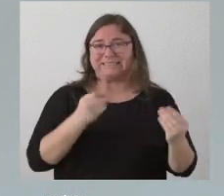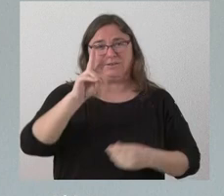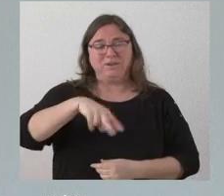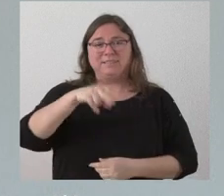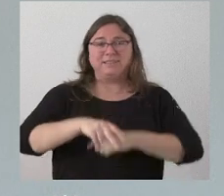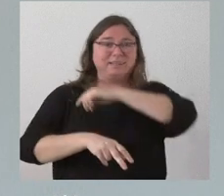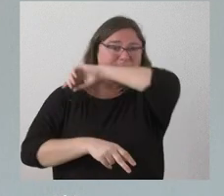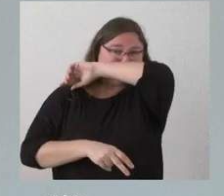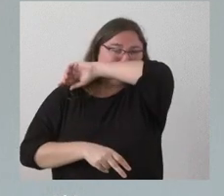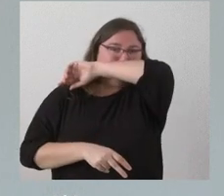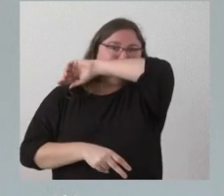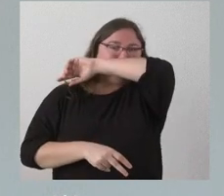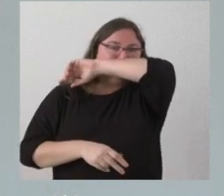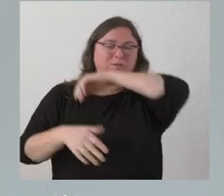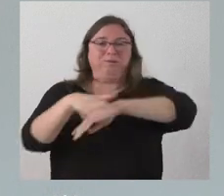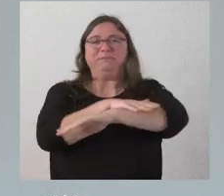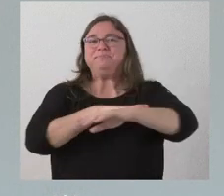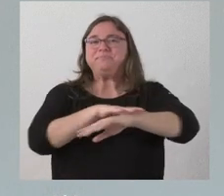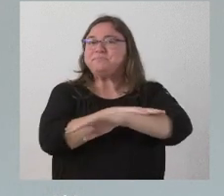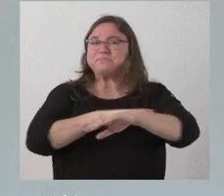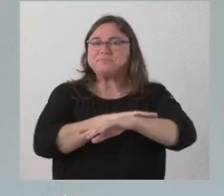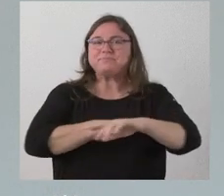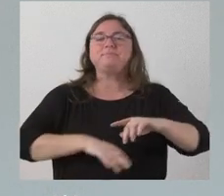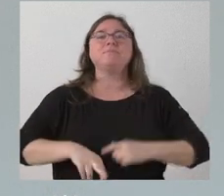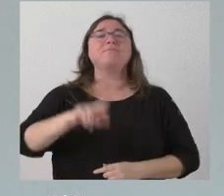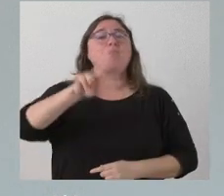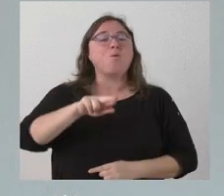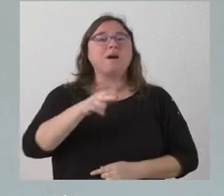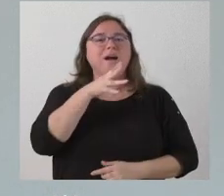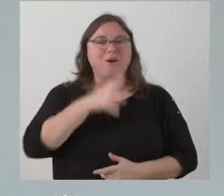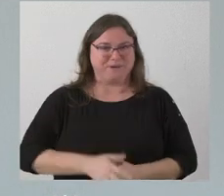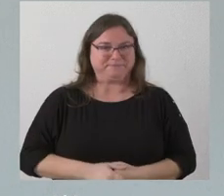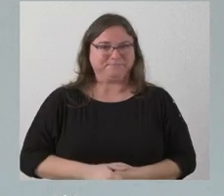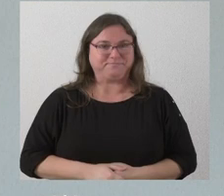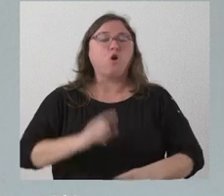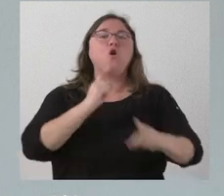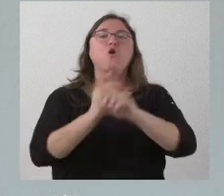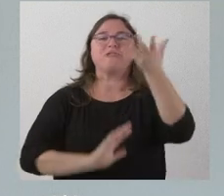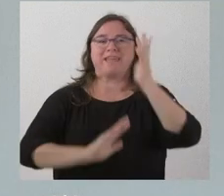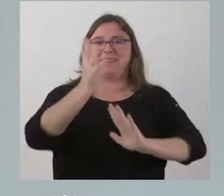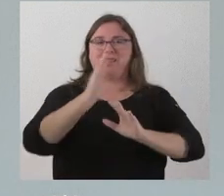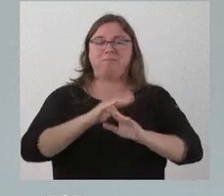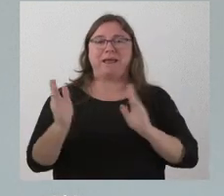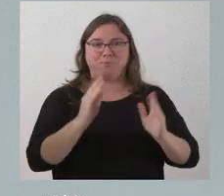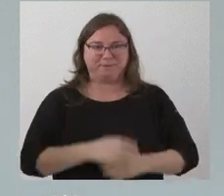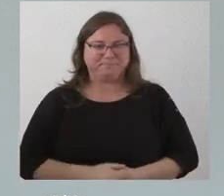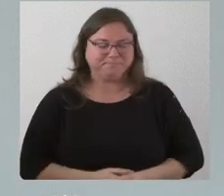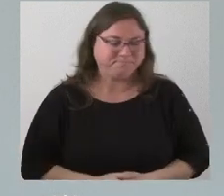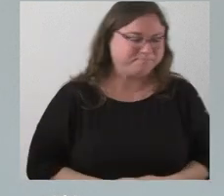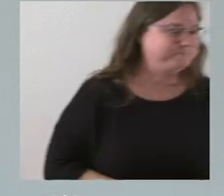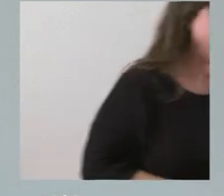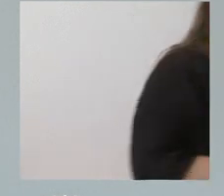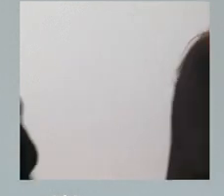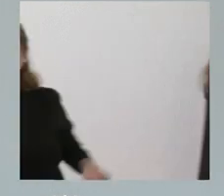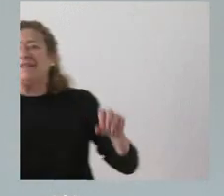del año y nunca antes el Gobierno de España puso menos medios de lo que ha puesto a día de hoy en la lucha contra incendios para esta época del año y sin más